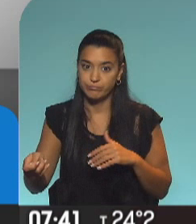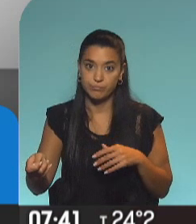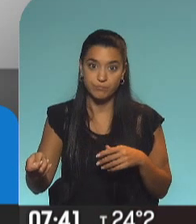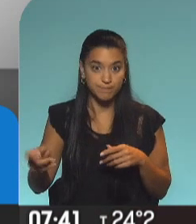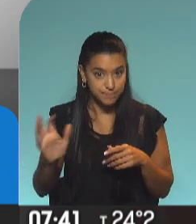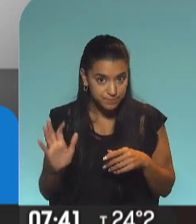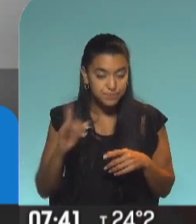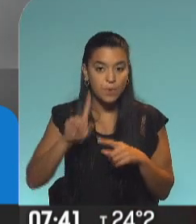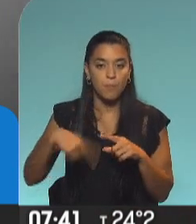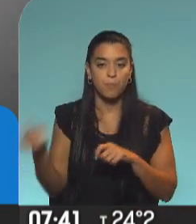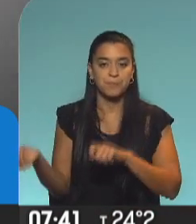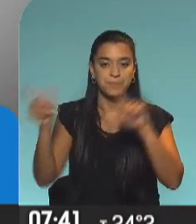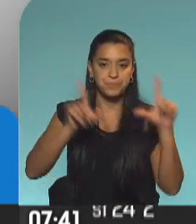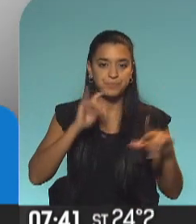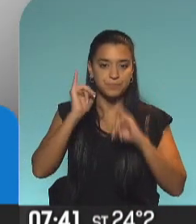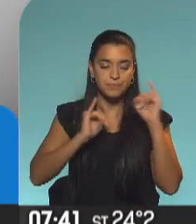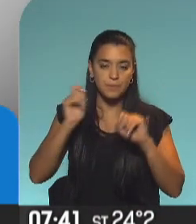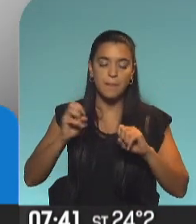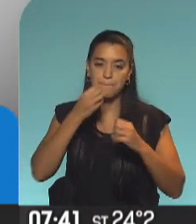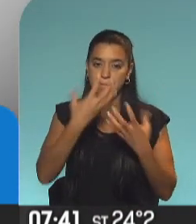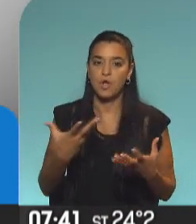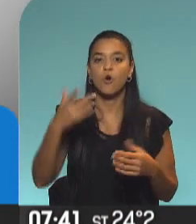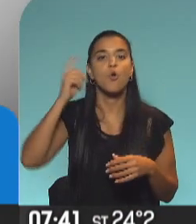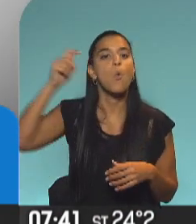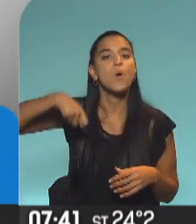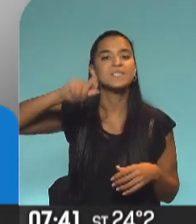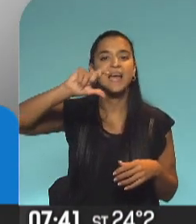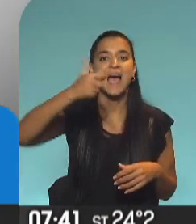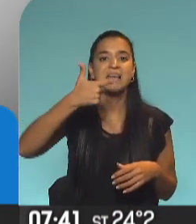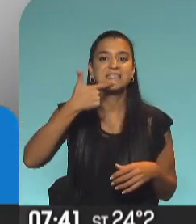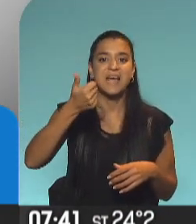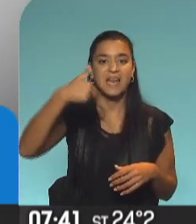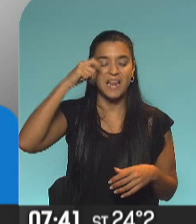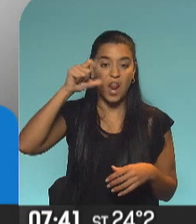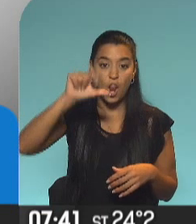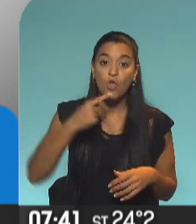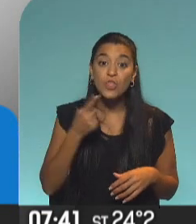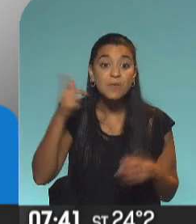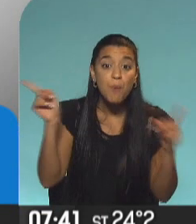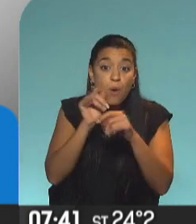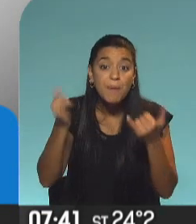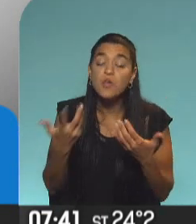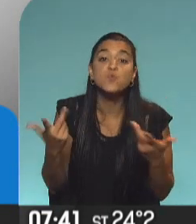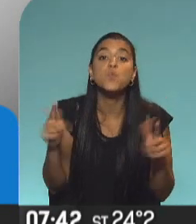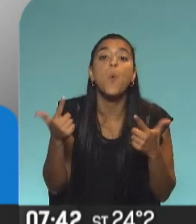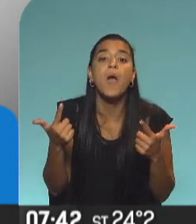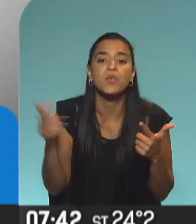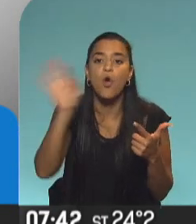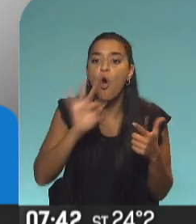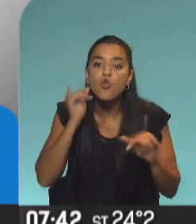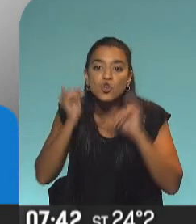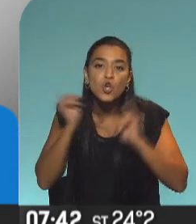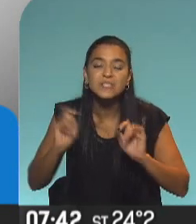desvío. En la próxima placa lo explica mejor el juez Casanero. Dice que el problema que observamos es que no existe o no se ha